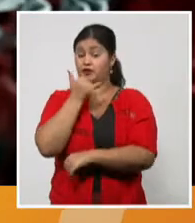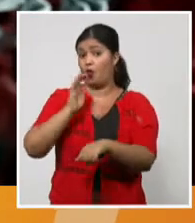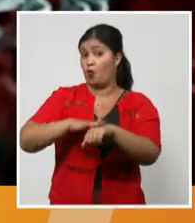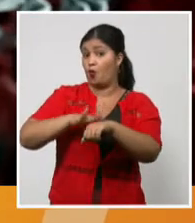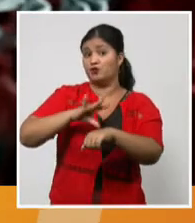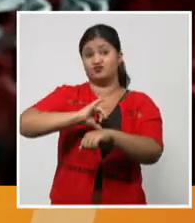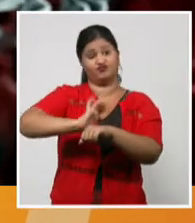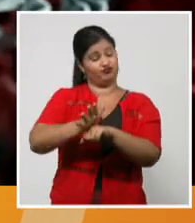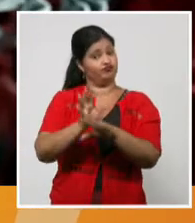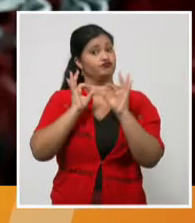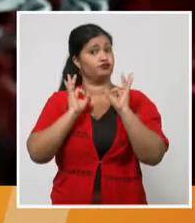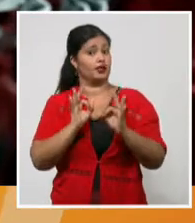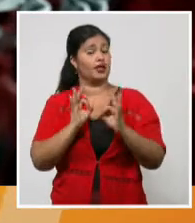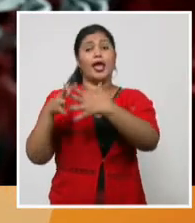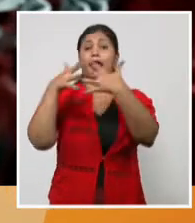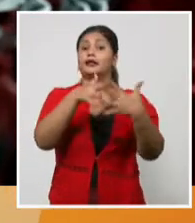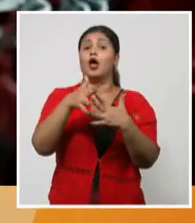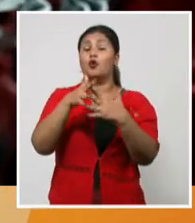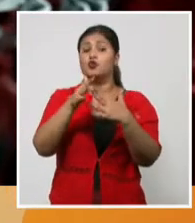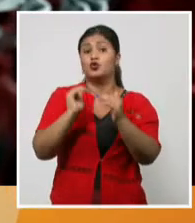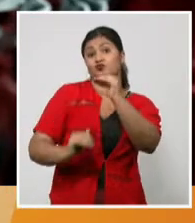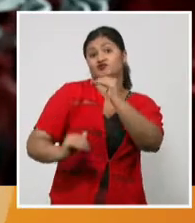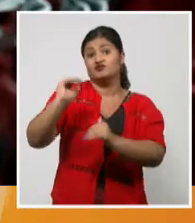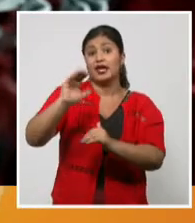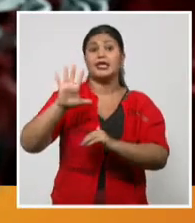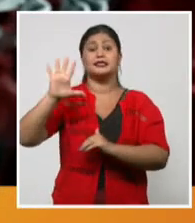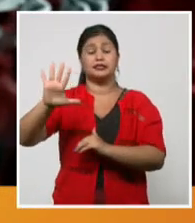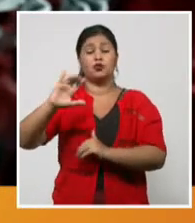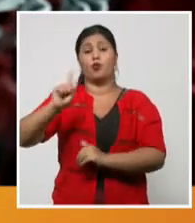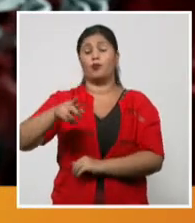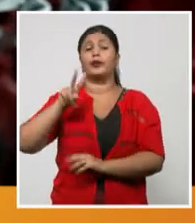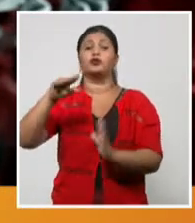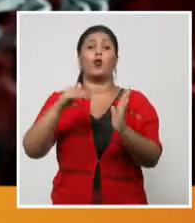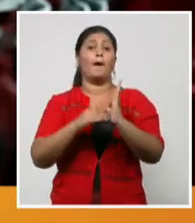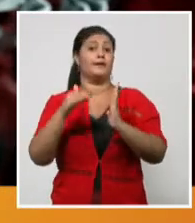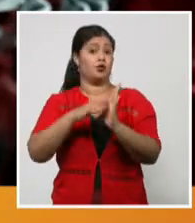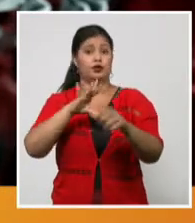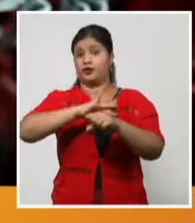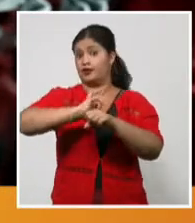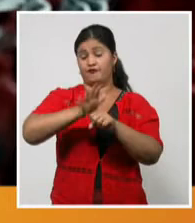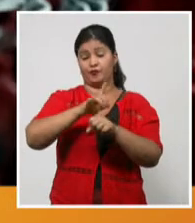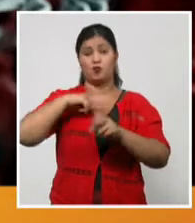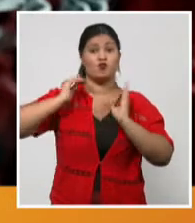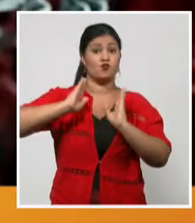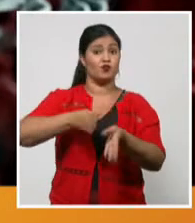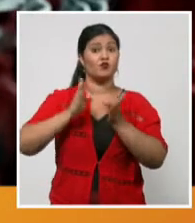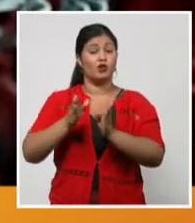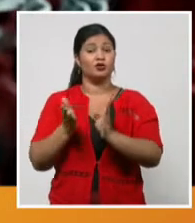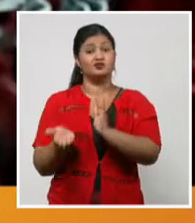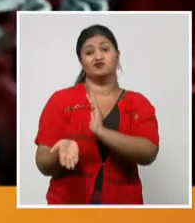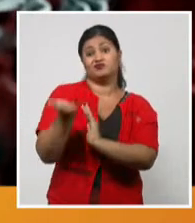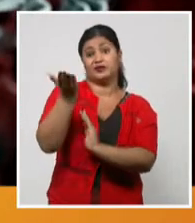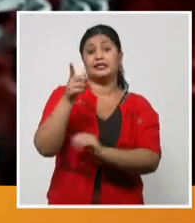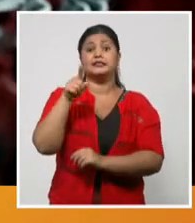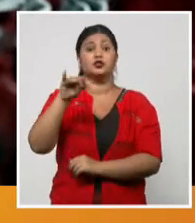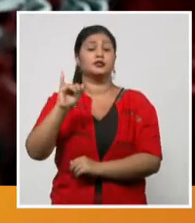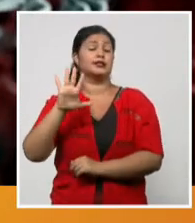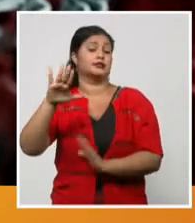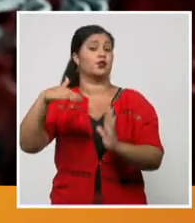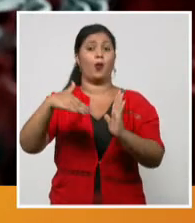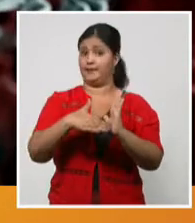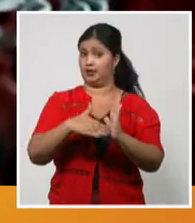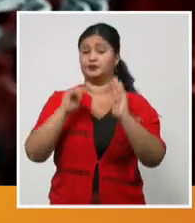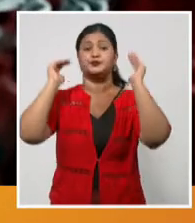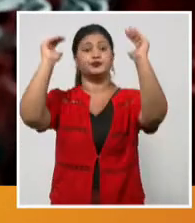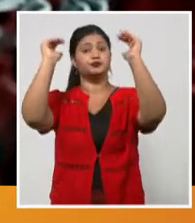superó hoy la cifra de 5,2 millones de enfermos y ya las muertes rebasan las 165 mil. Le